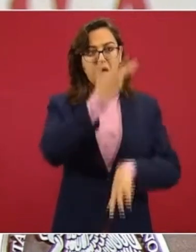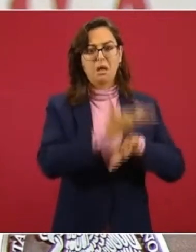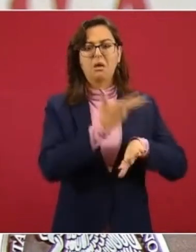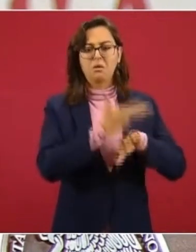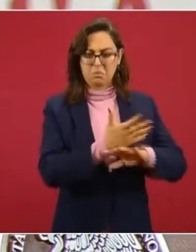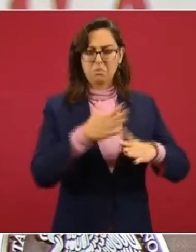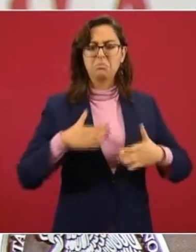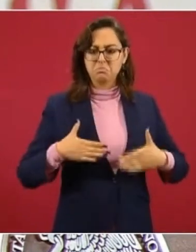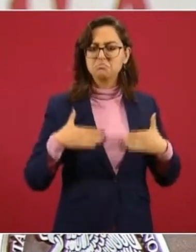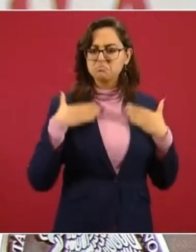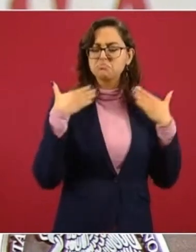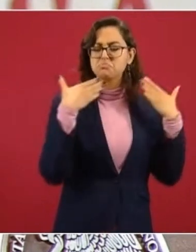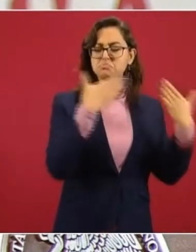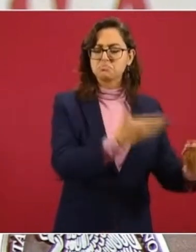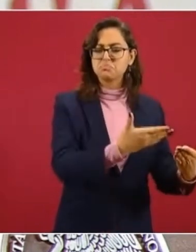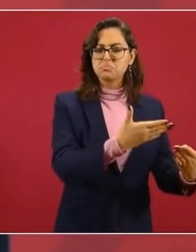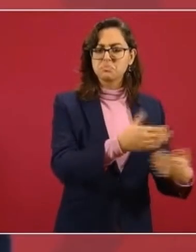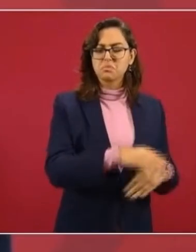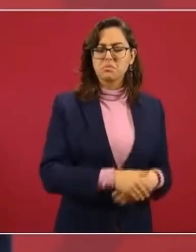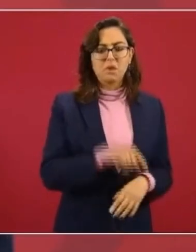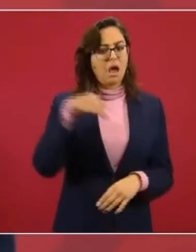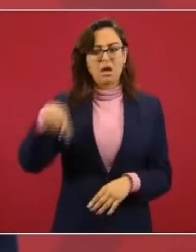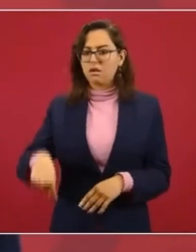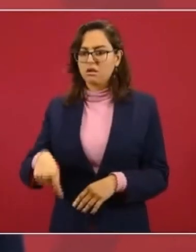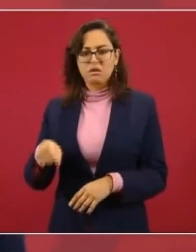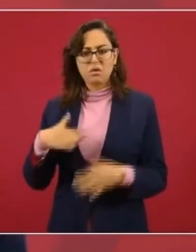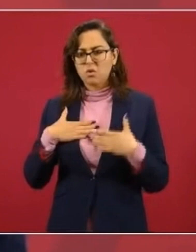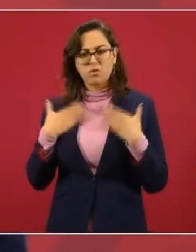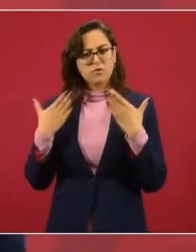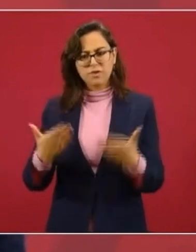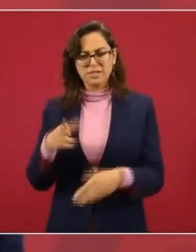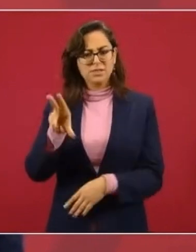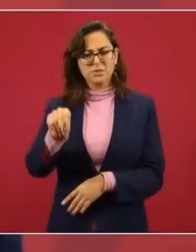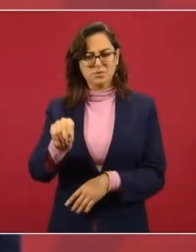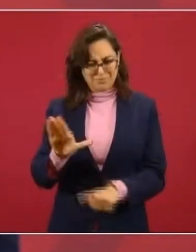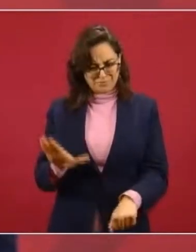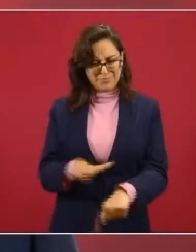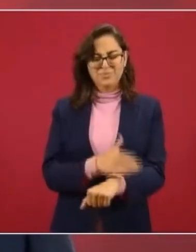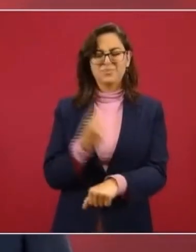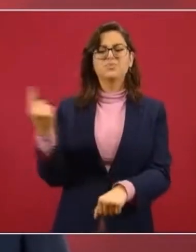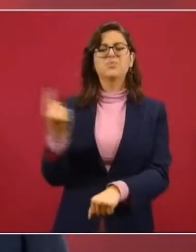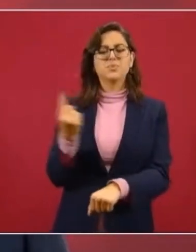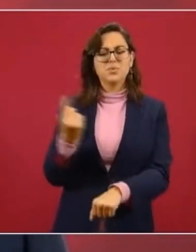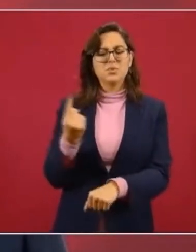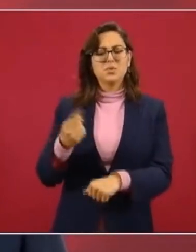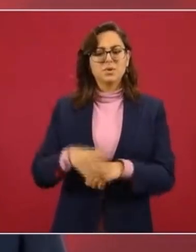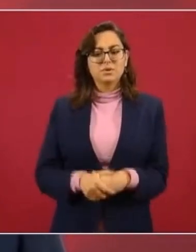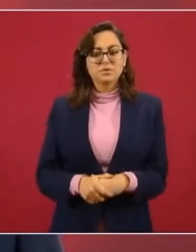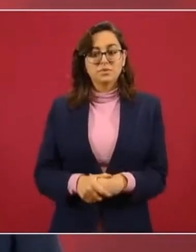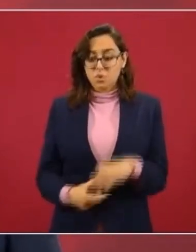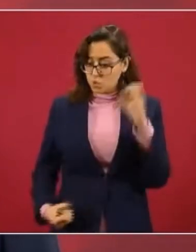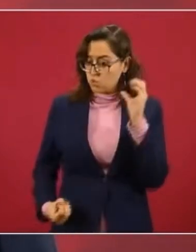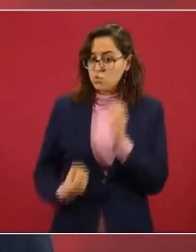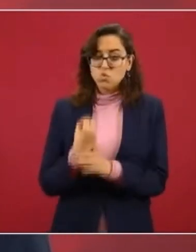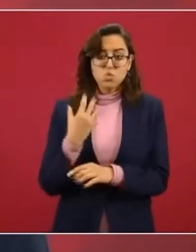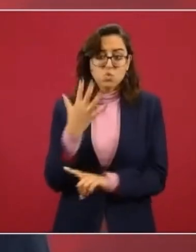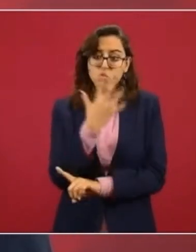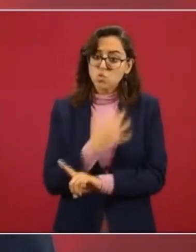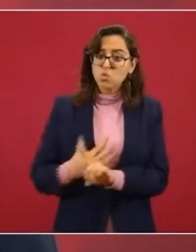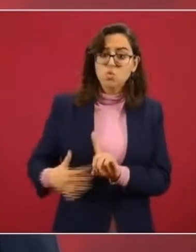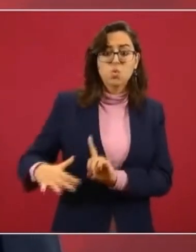Unidos y no tenerle confianza en esta nueva circunstancia